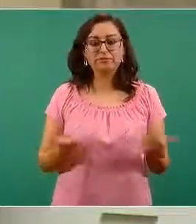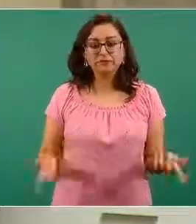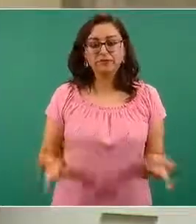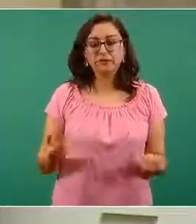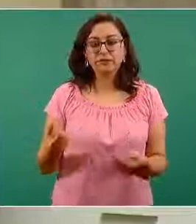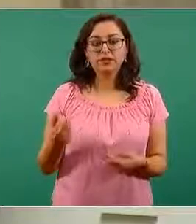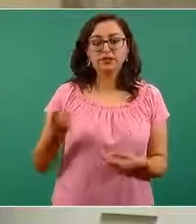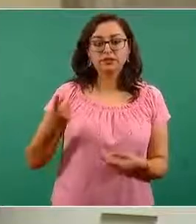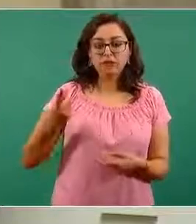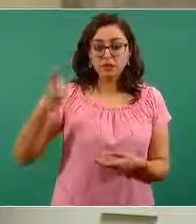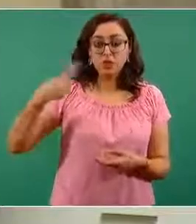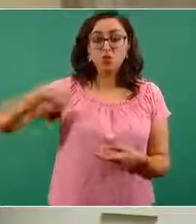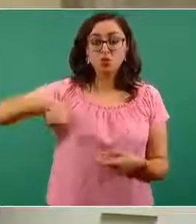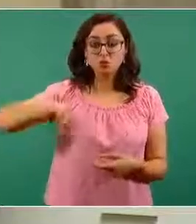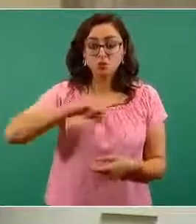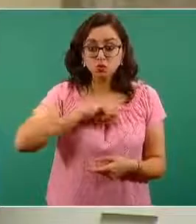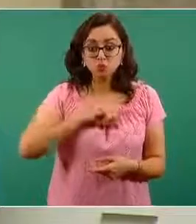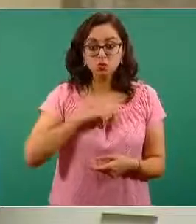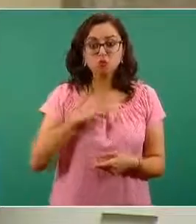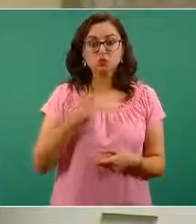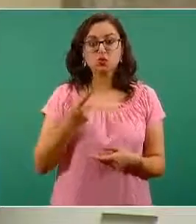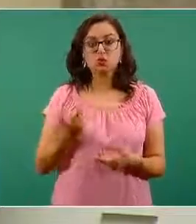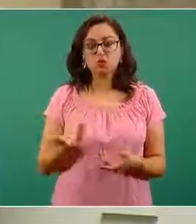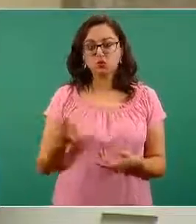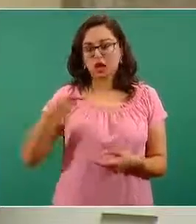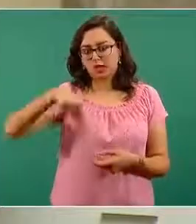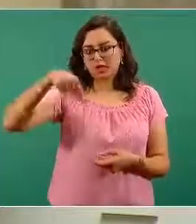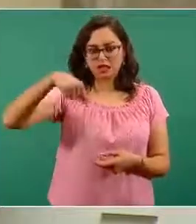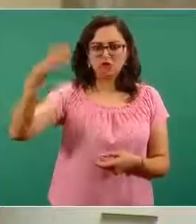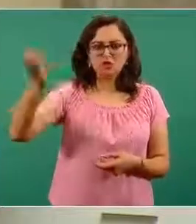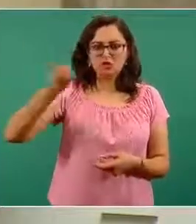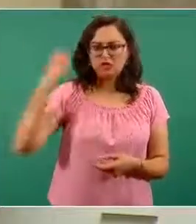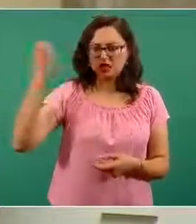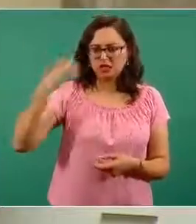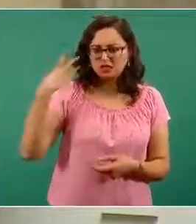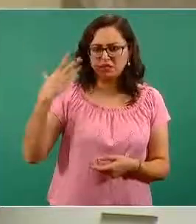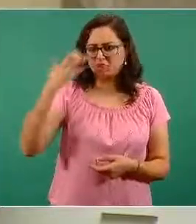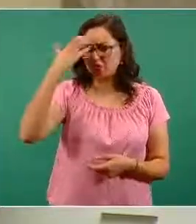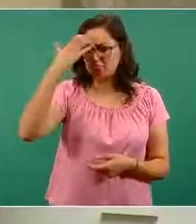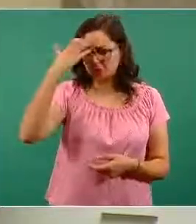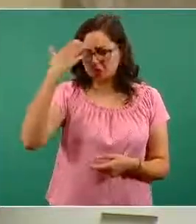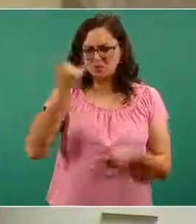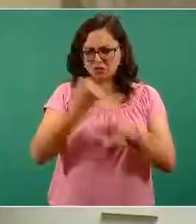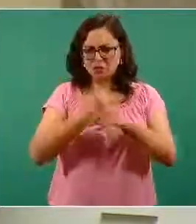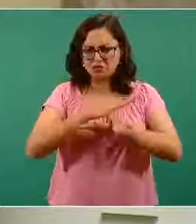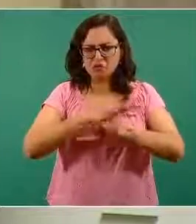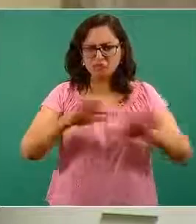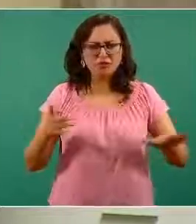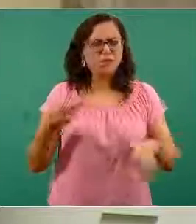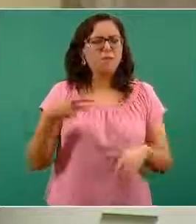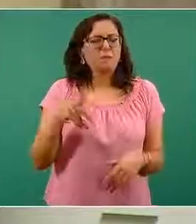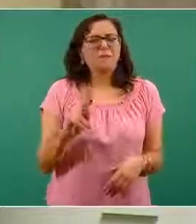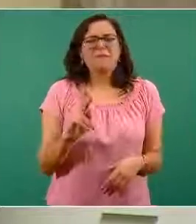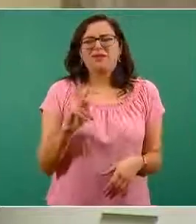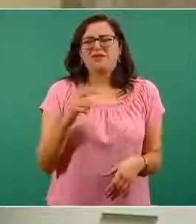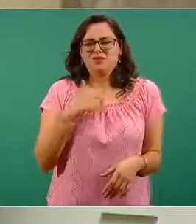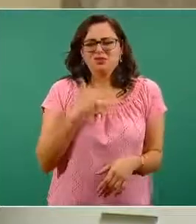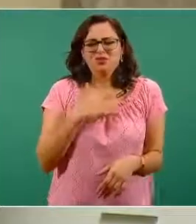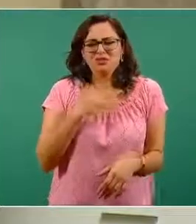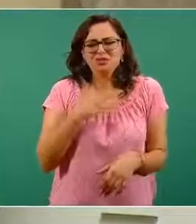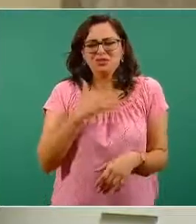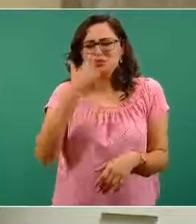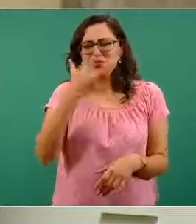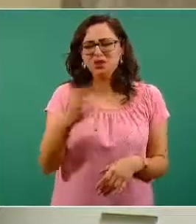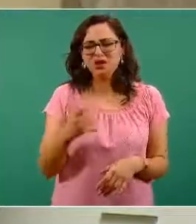seguimiento a estas conferencias de prensa desde el inicio, pues estamos enterados de las circunstancias. Pero me llama la atención que